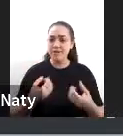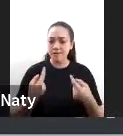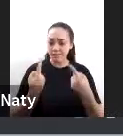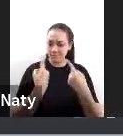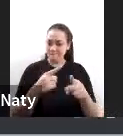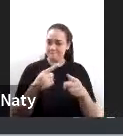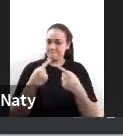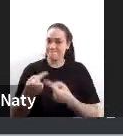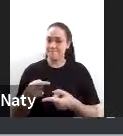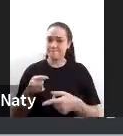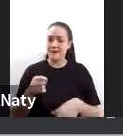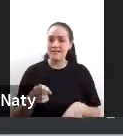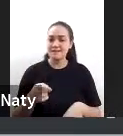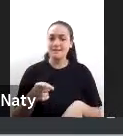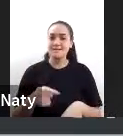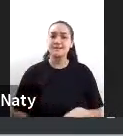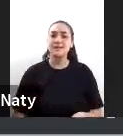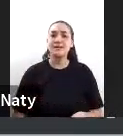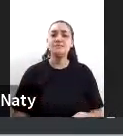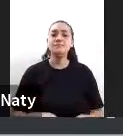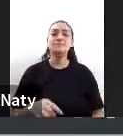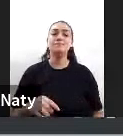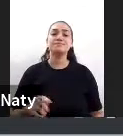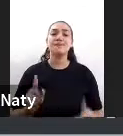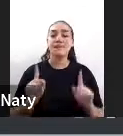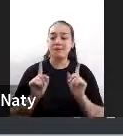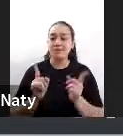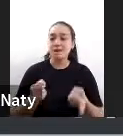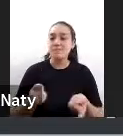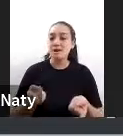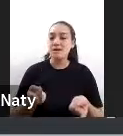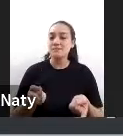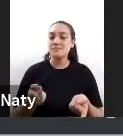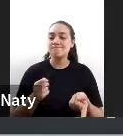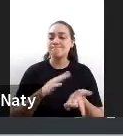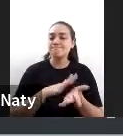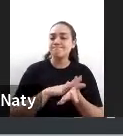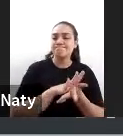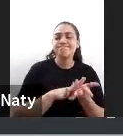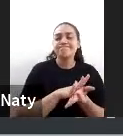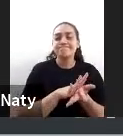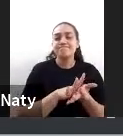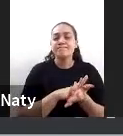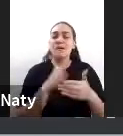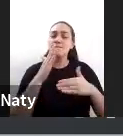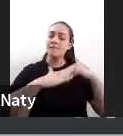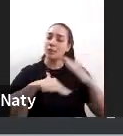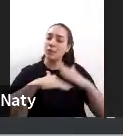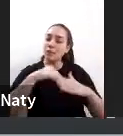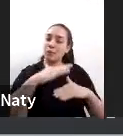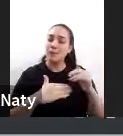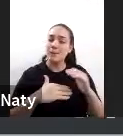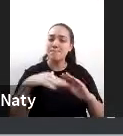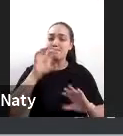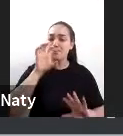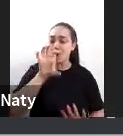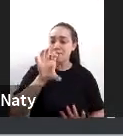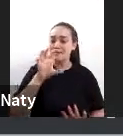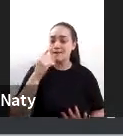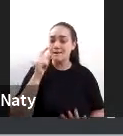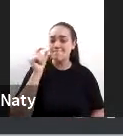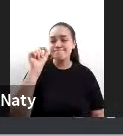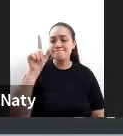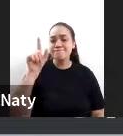inequidad y también no solo por una cuestión de infraestructura provincial de cada provincia